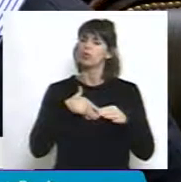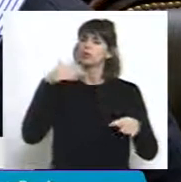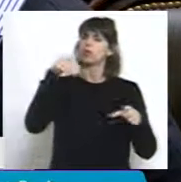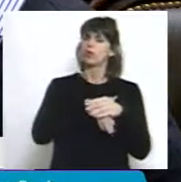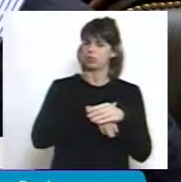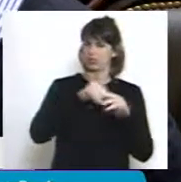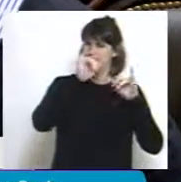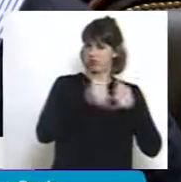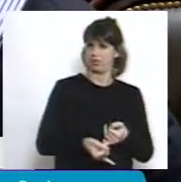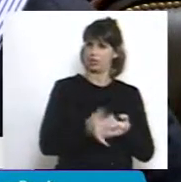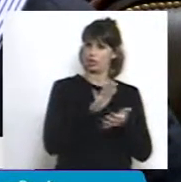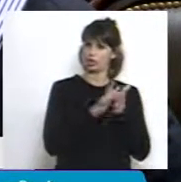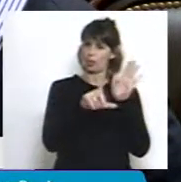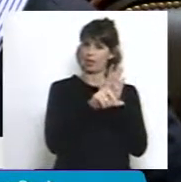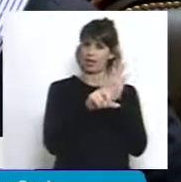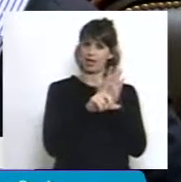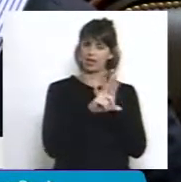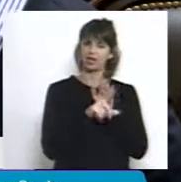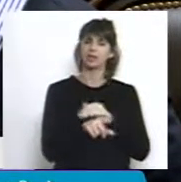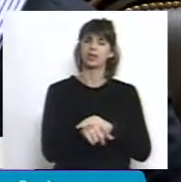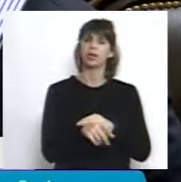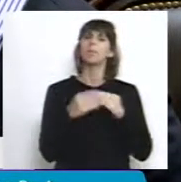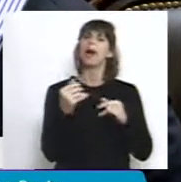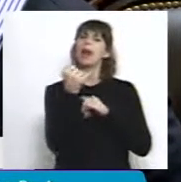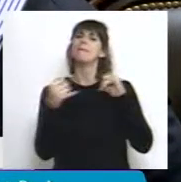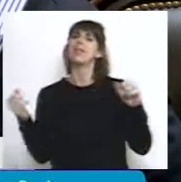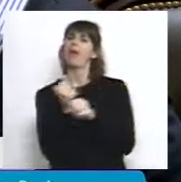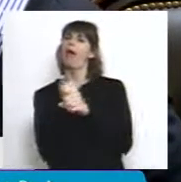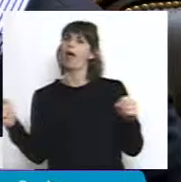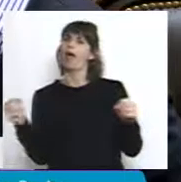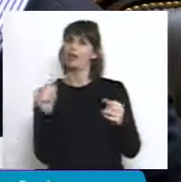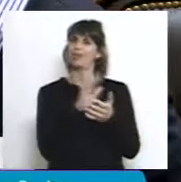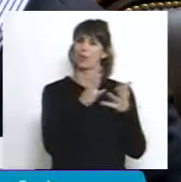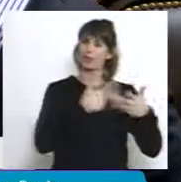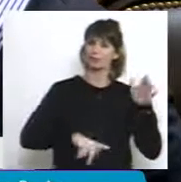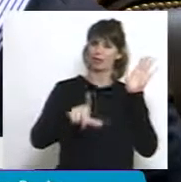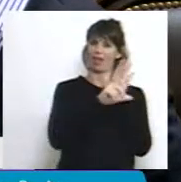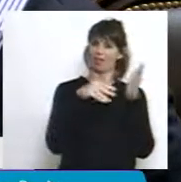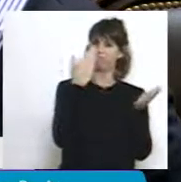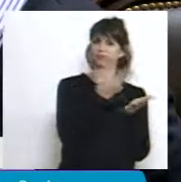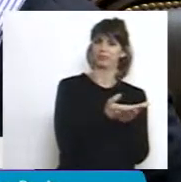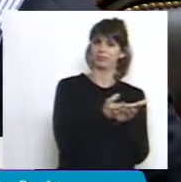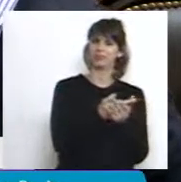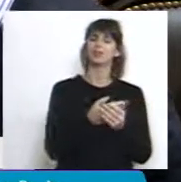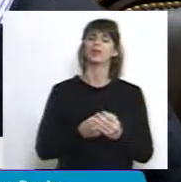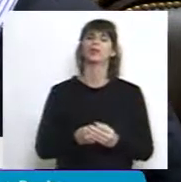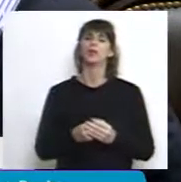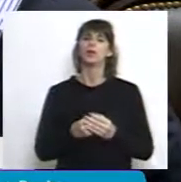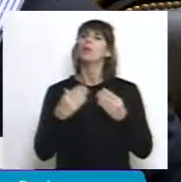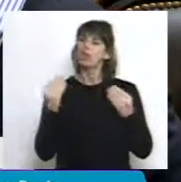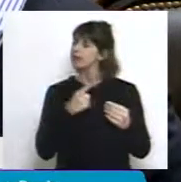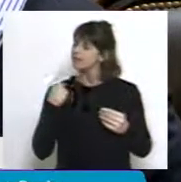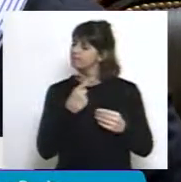a que efectivamente hoy se dé la media sanción a este proyecto de ley. Porque además estamos convencidos, señora